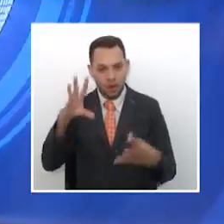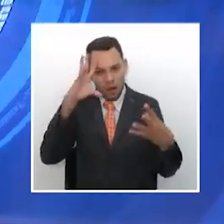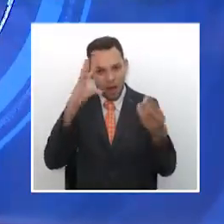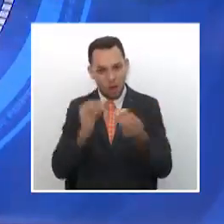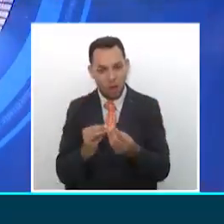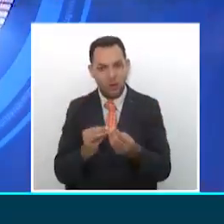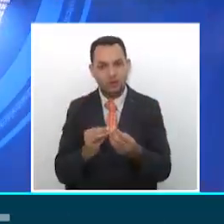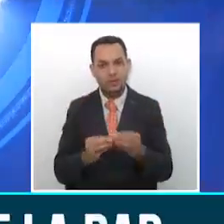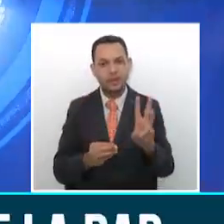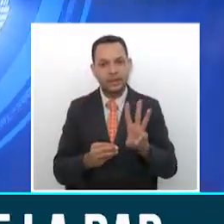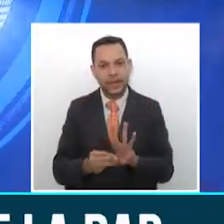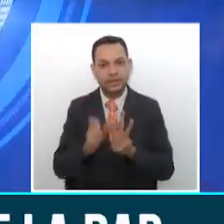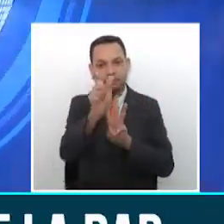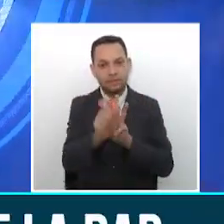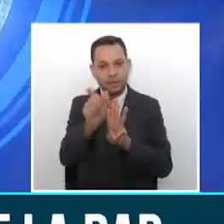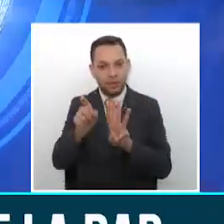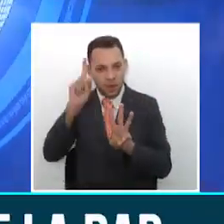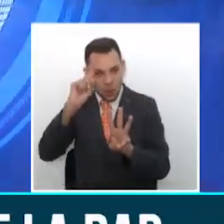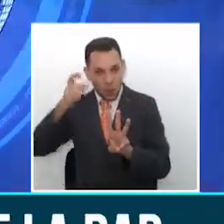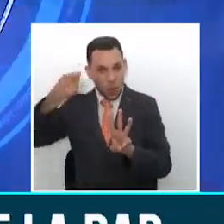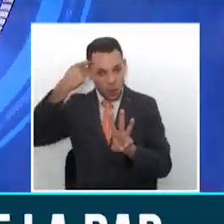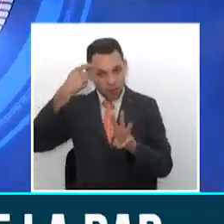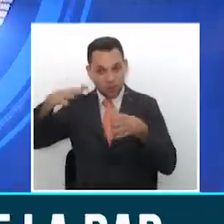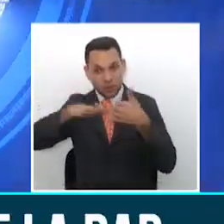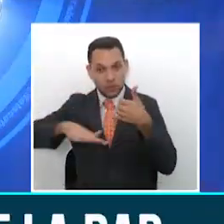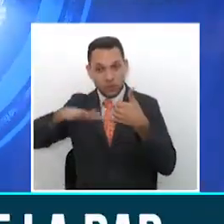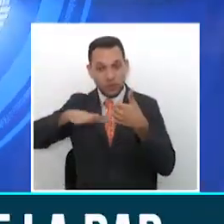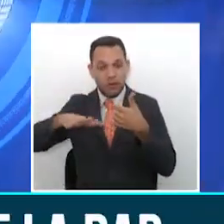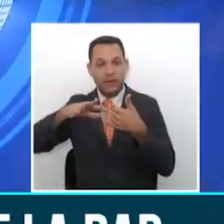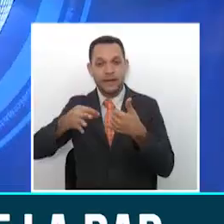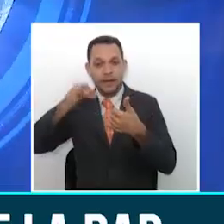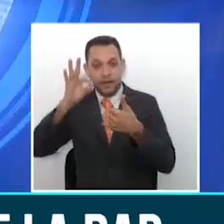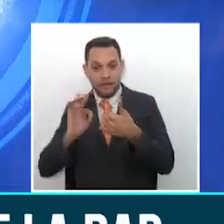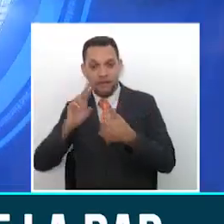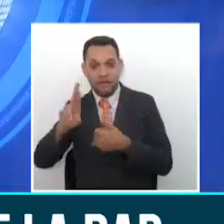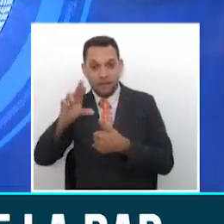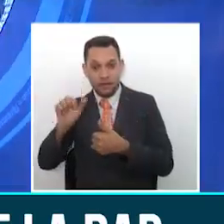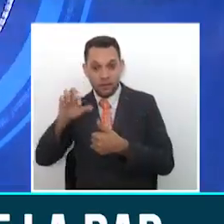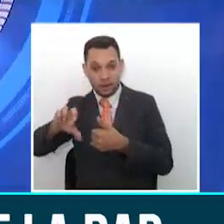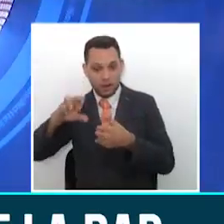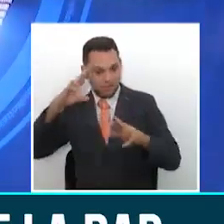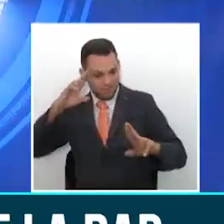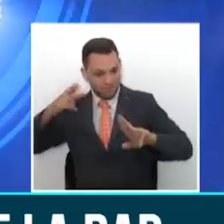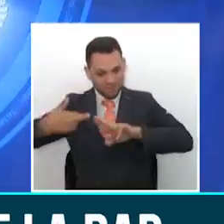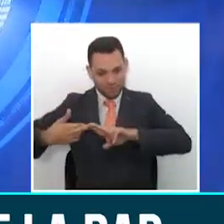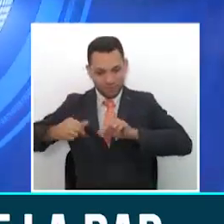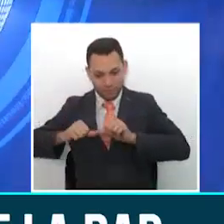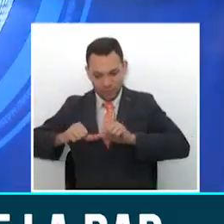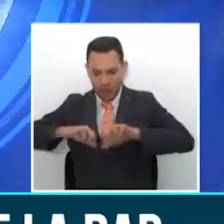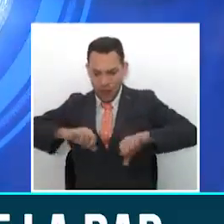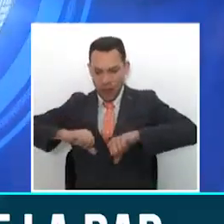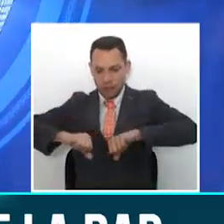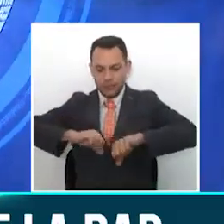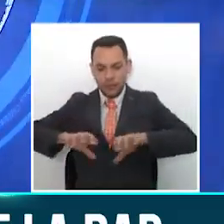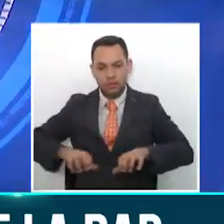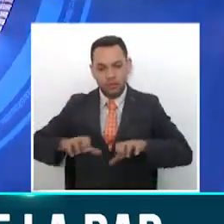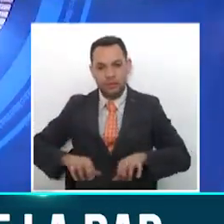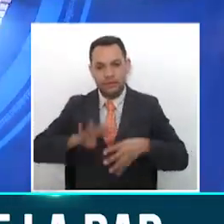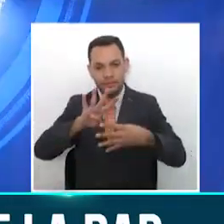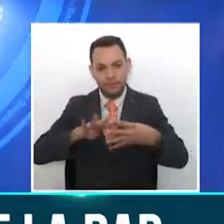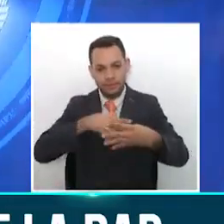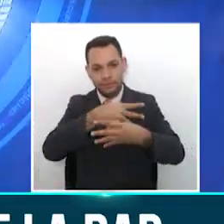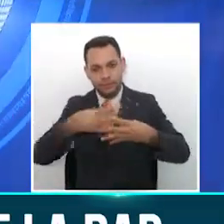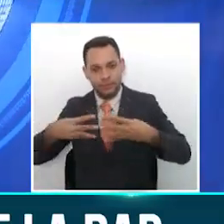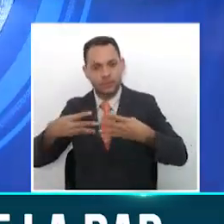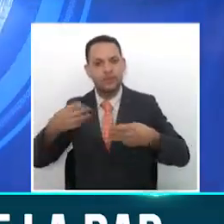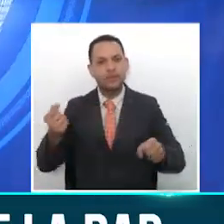gerente de la región administrativa de planificación RAP Eje Cafetero. El funcionario tiene como reto adelantar una agenda de integración regional